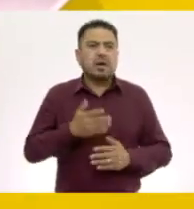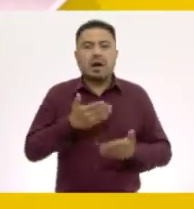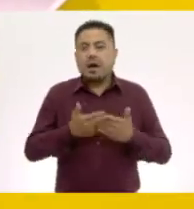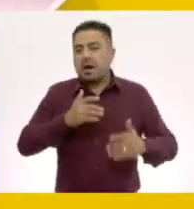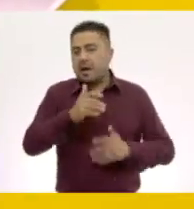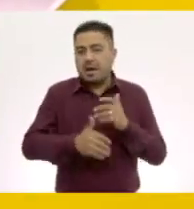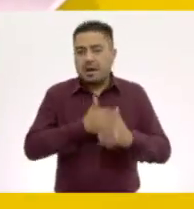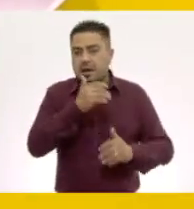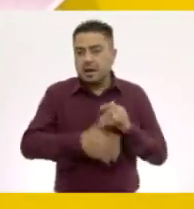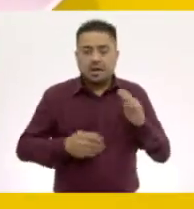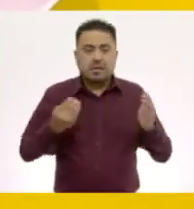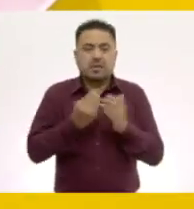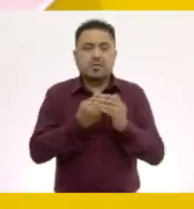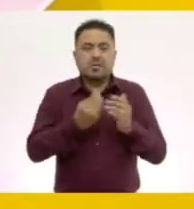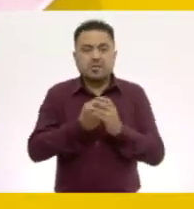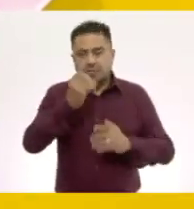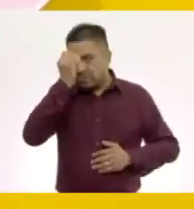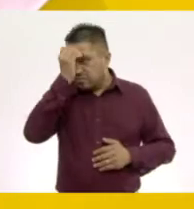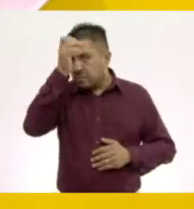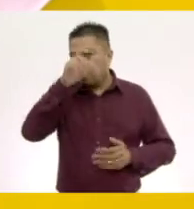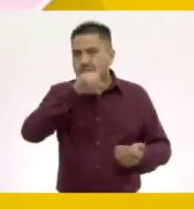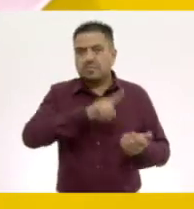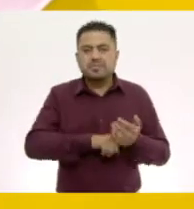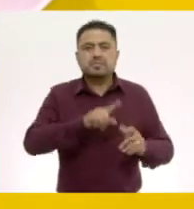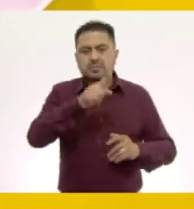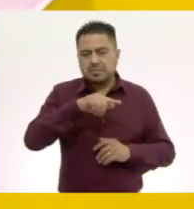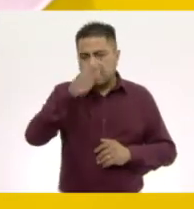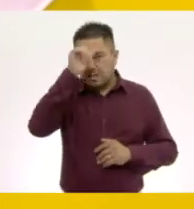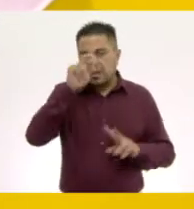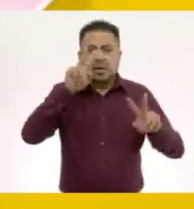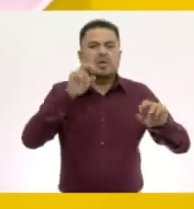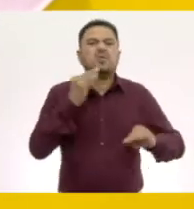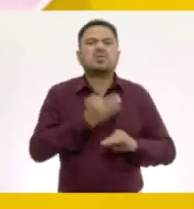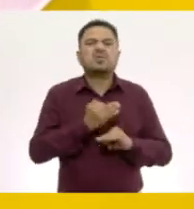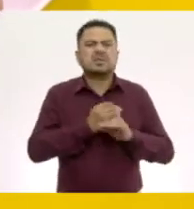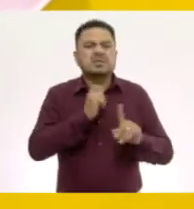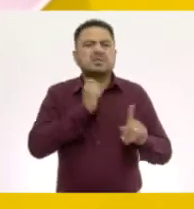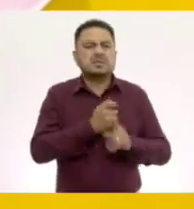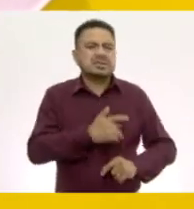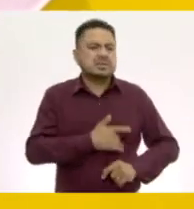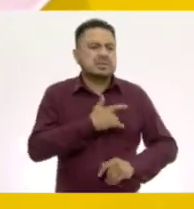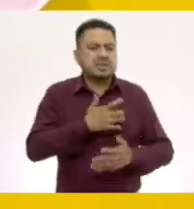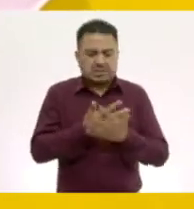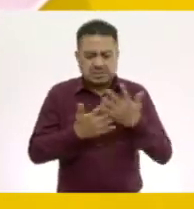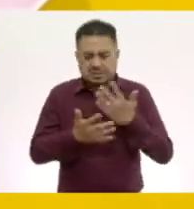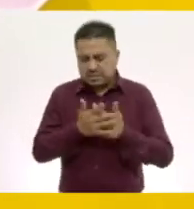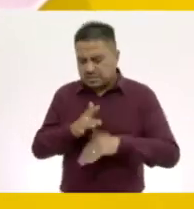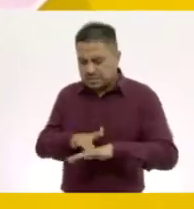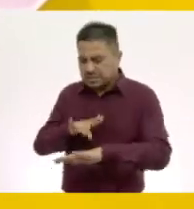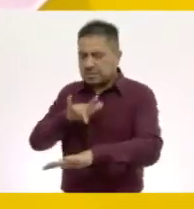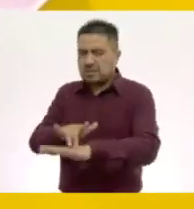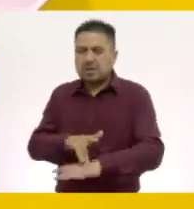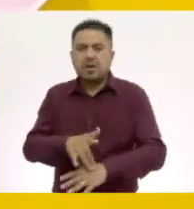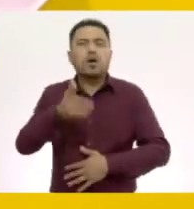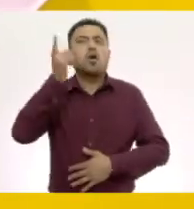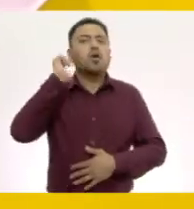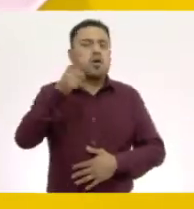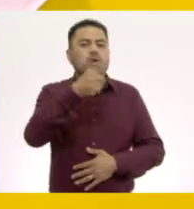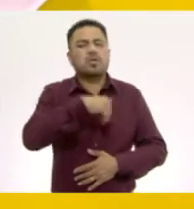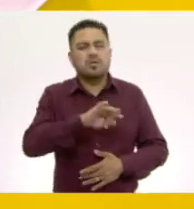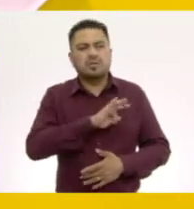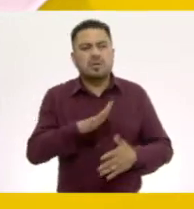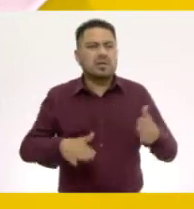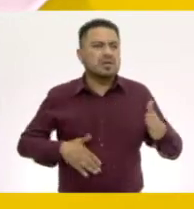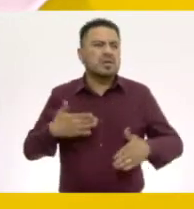terminado nuestra clase de conocimiento del medio. Recuerda que el tema de hoy fue el sentido del tacto. Esperamos que lo hayan